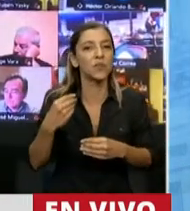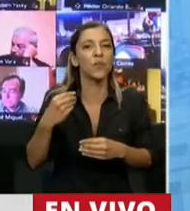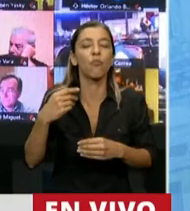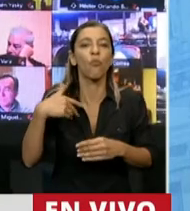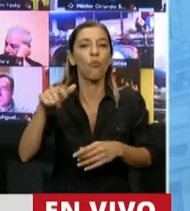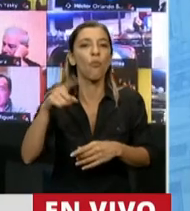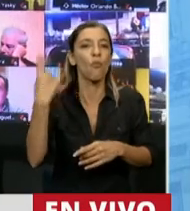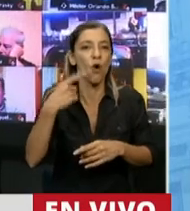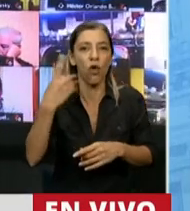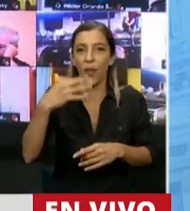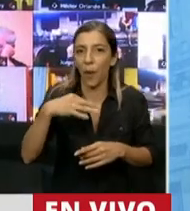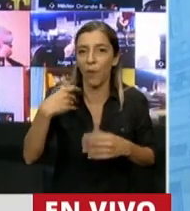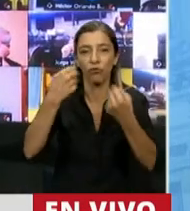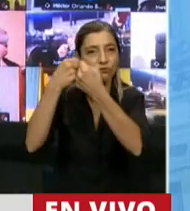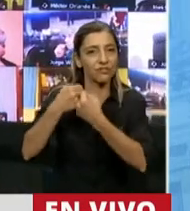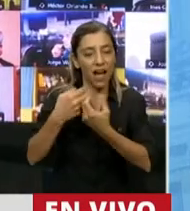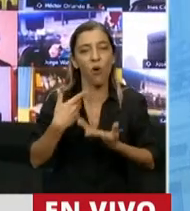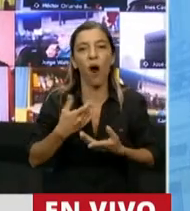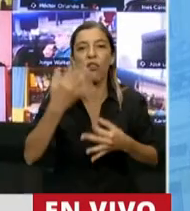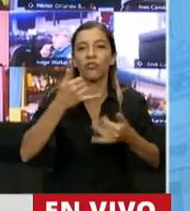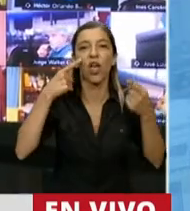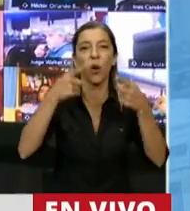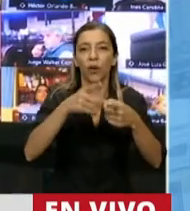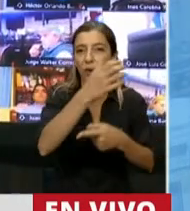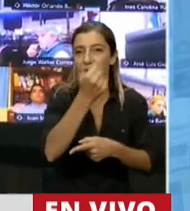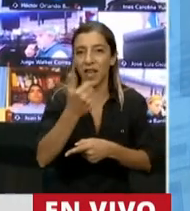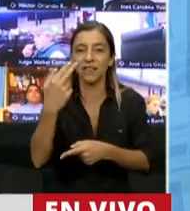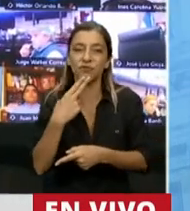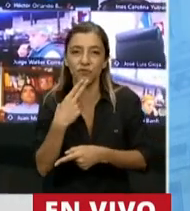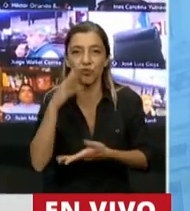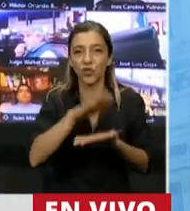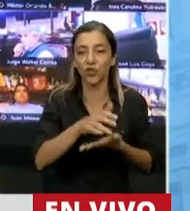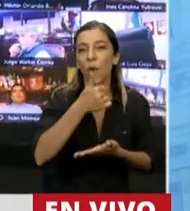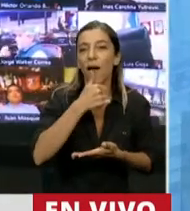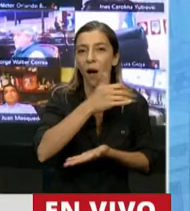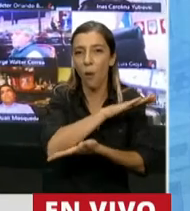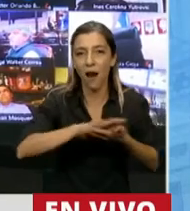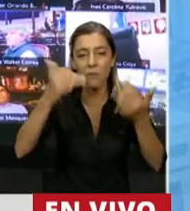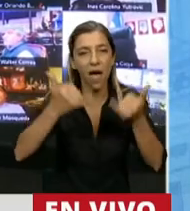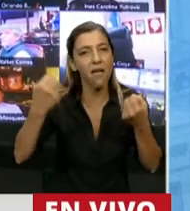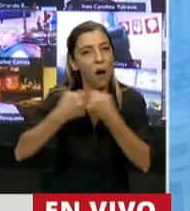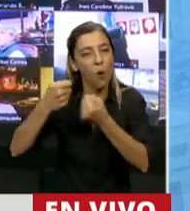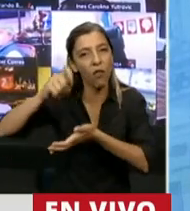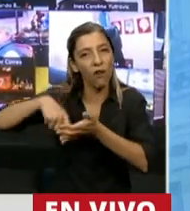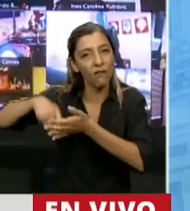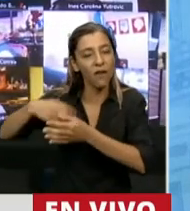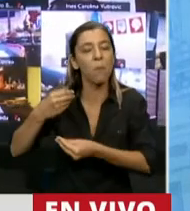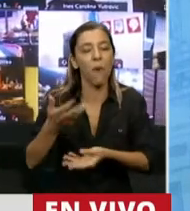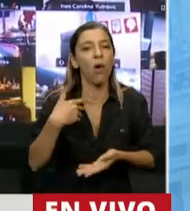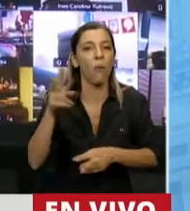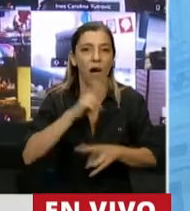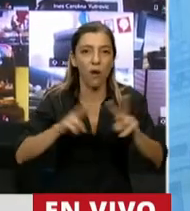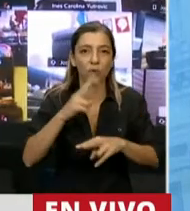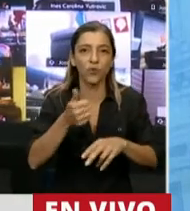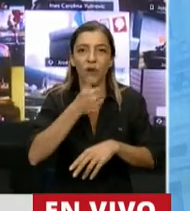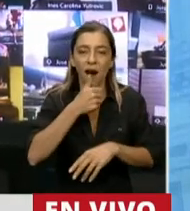este proyecto apunta a los objetivos 6 y 11 referentes al agua limpia y al saneamiento y a ciudades y comunidades sostenibles. Y